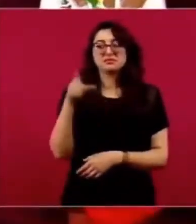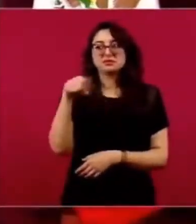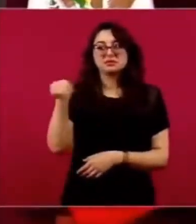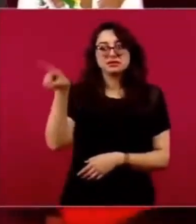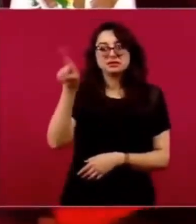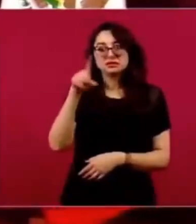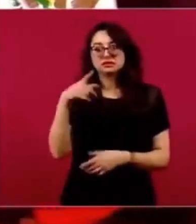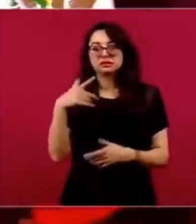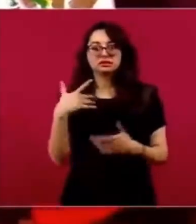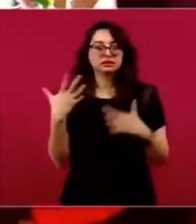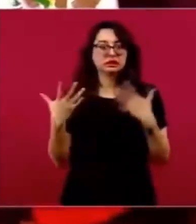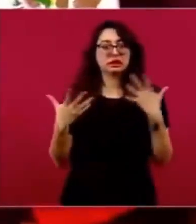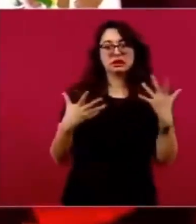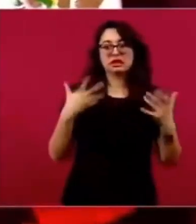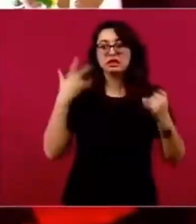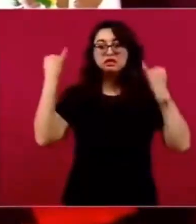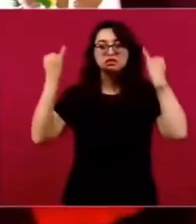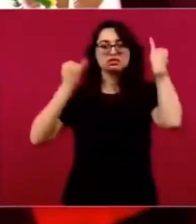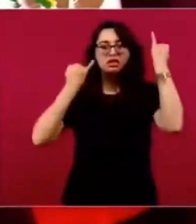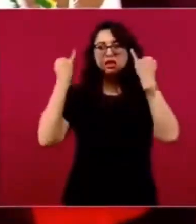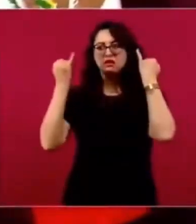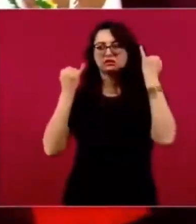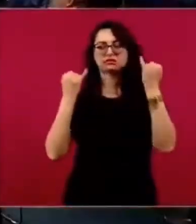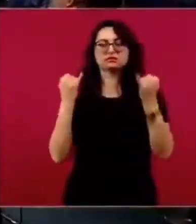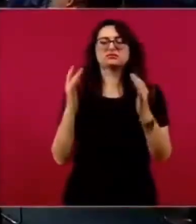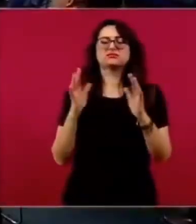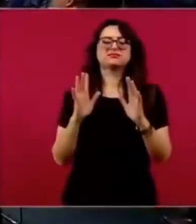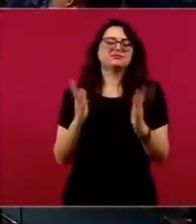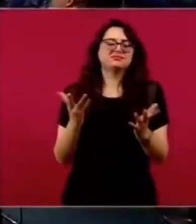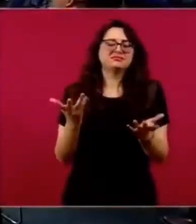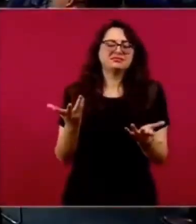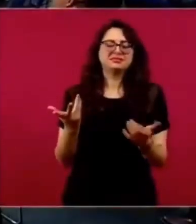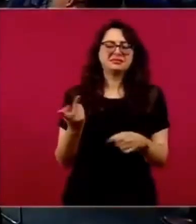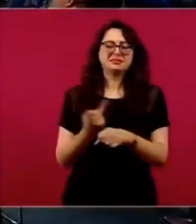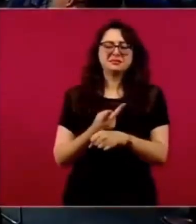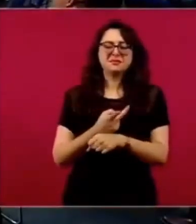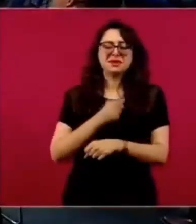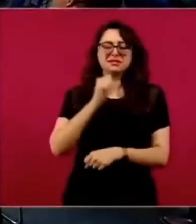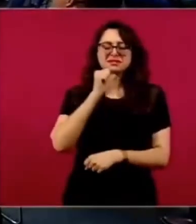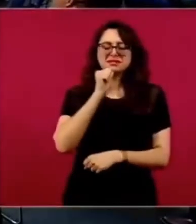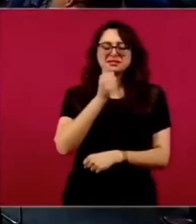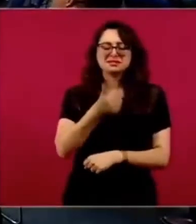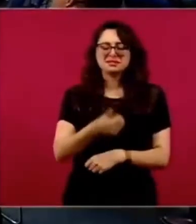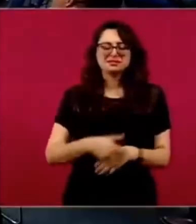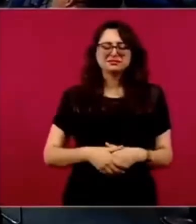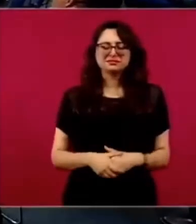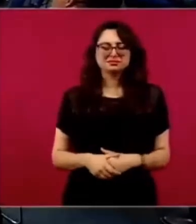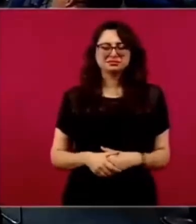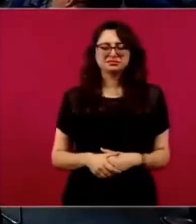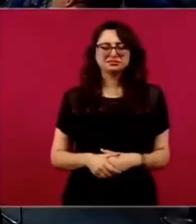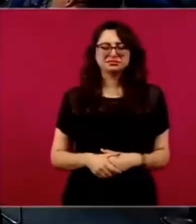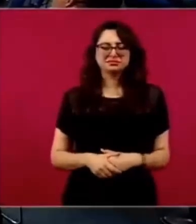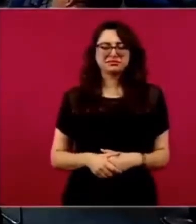defenderse de todas sus arbitrariedades.